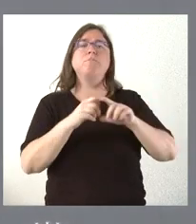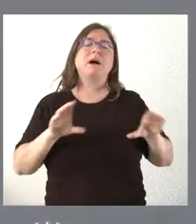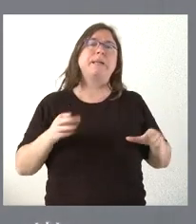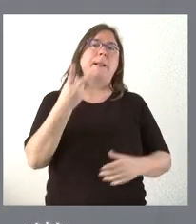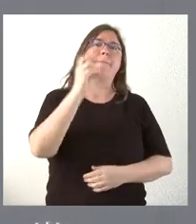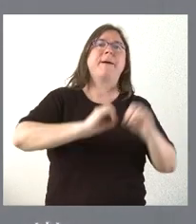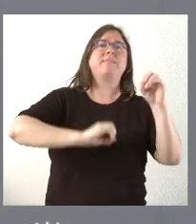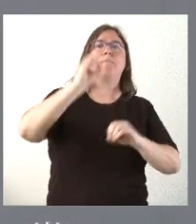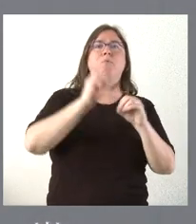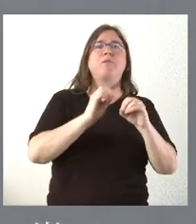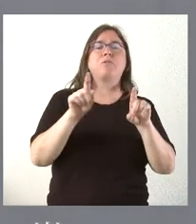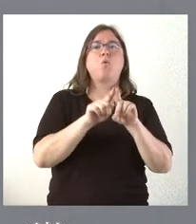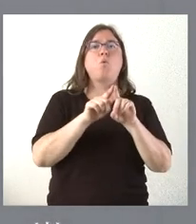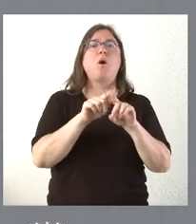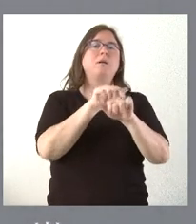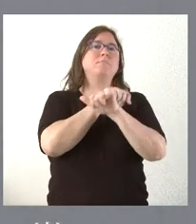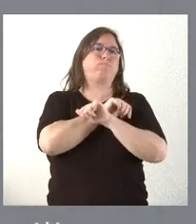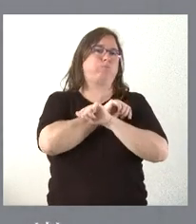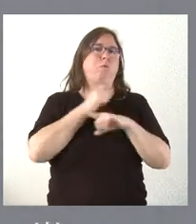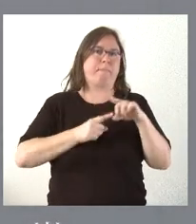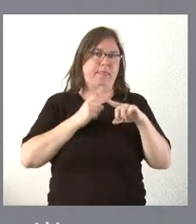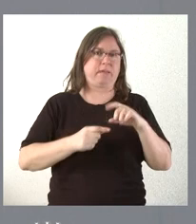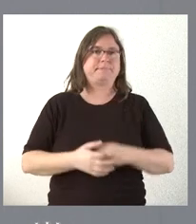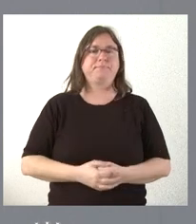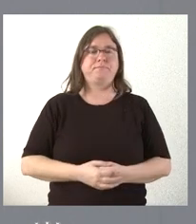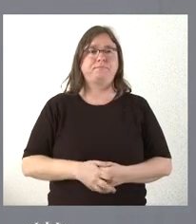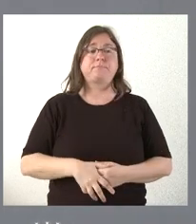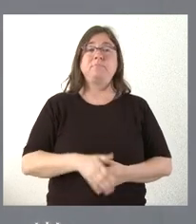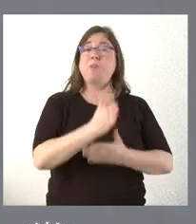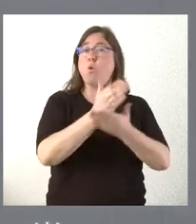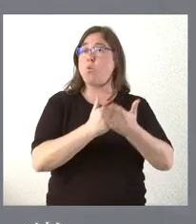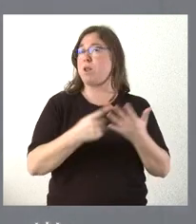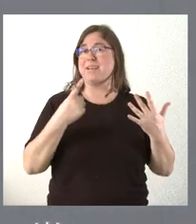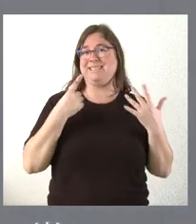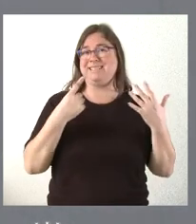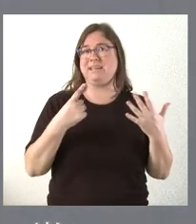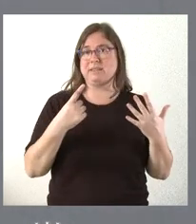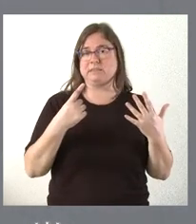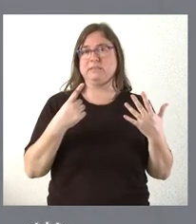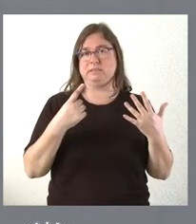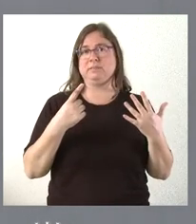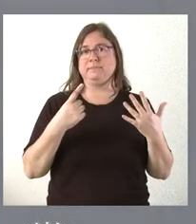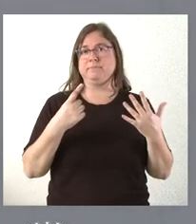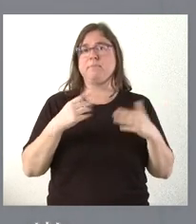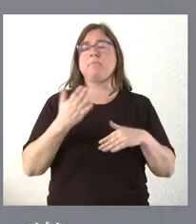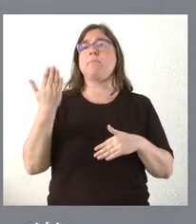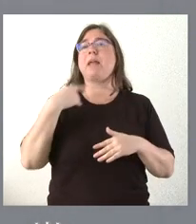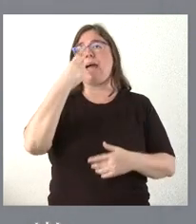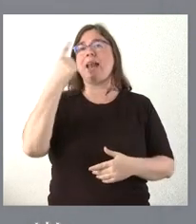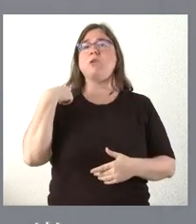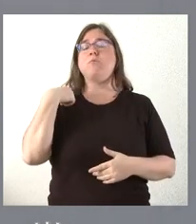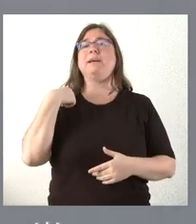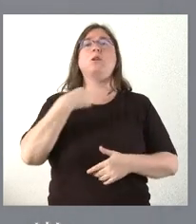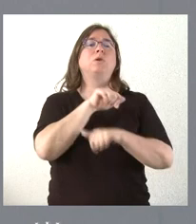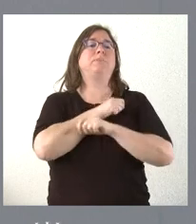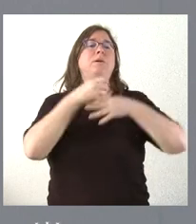demora media. Solo hay seis comunidades autónomas que el año pasado redujeron sus listas de